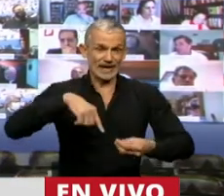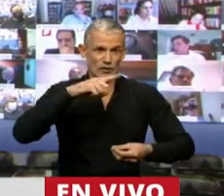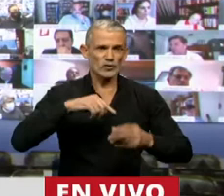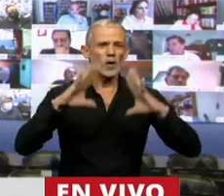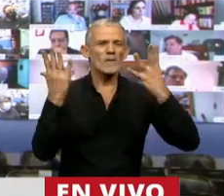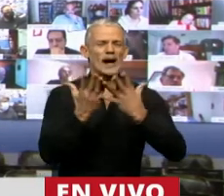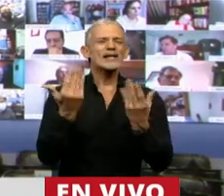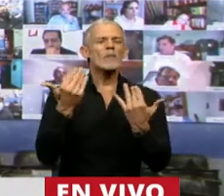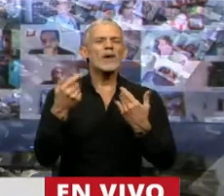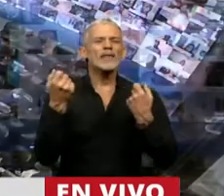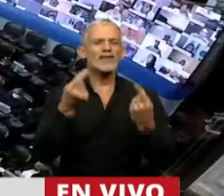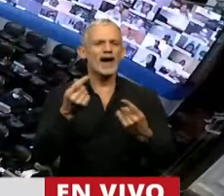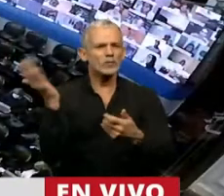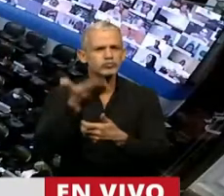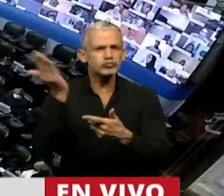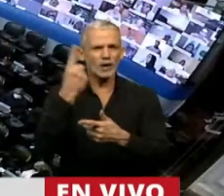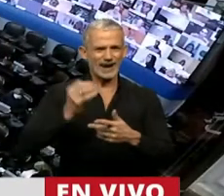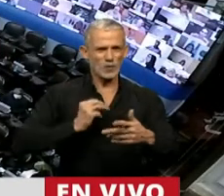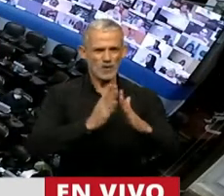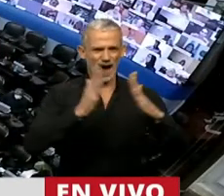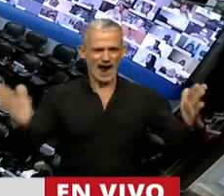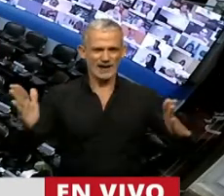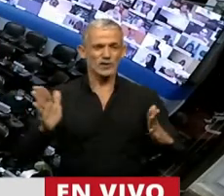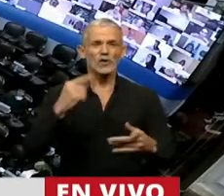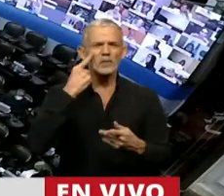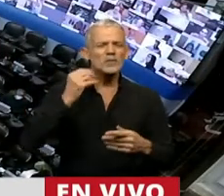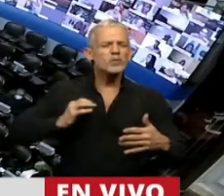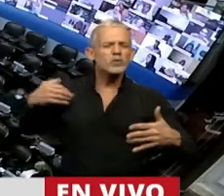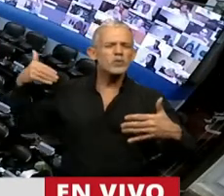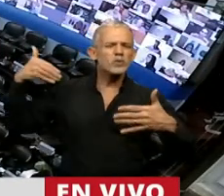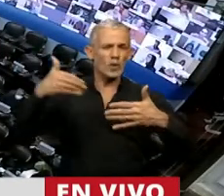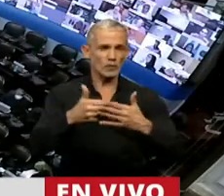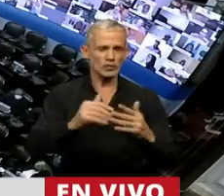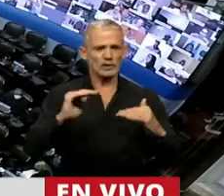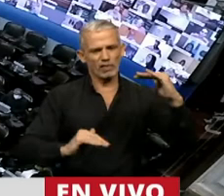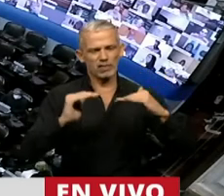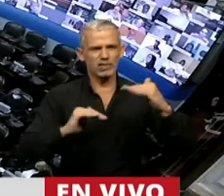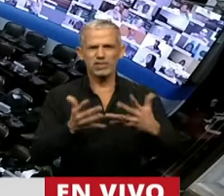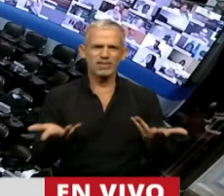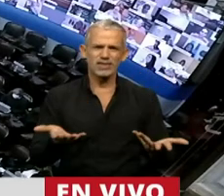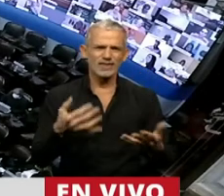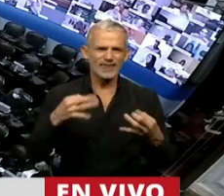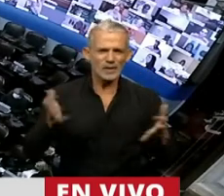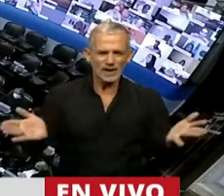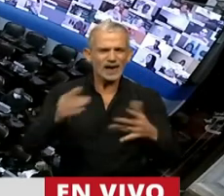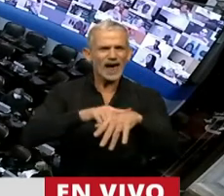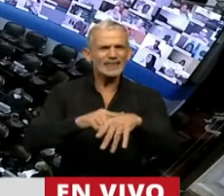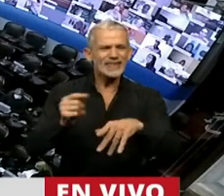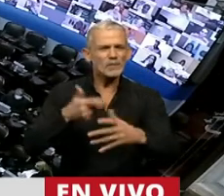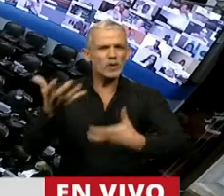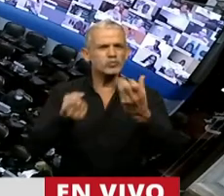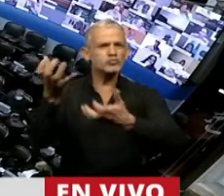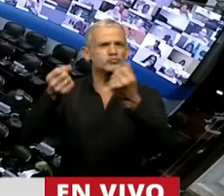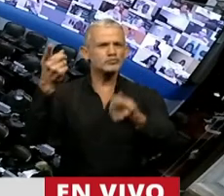nuestro planeta puede volver a producir en un año. Vivimos desde hace muchos años en difolo ambiental, con una deuda ecológica